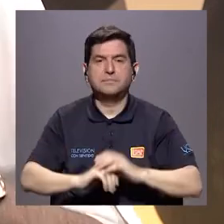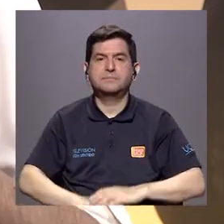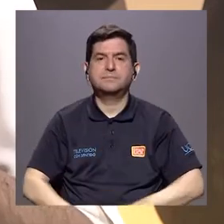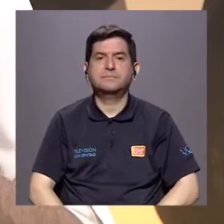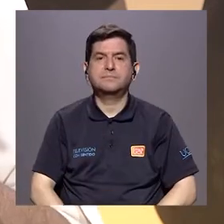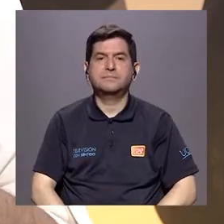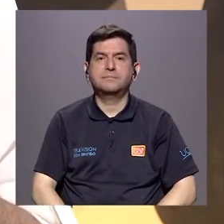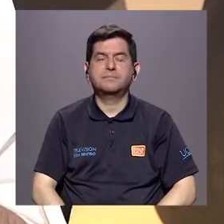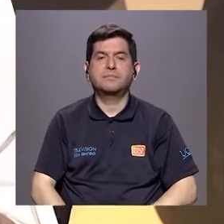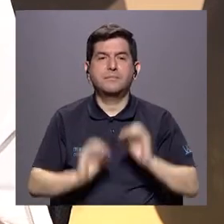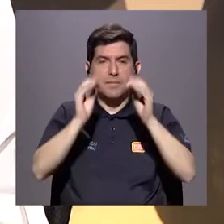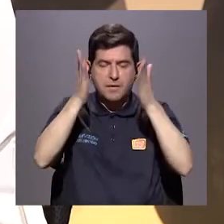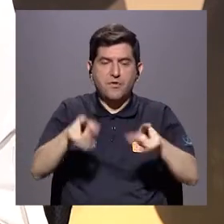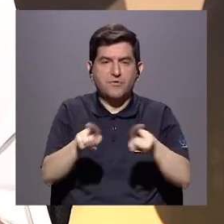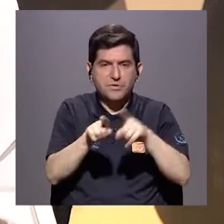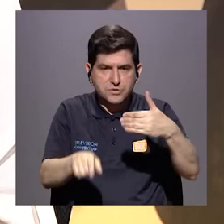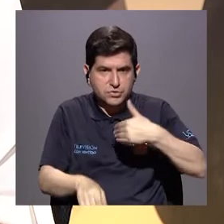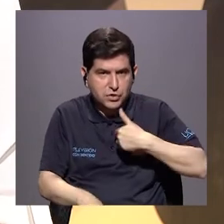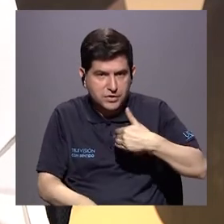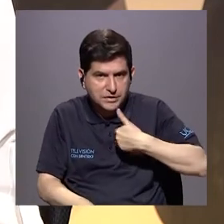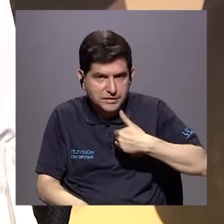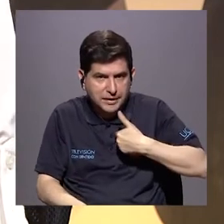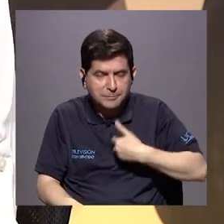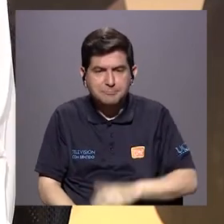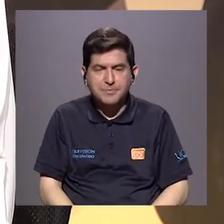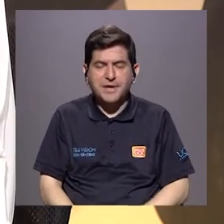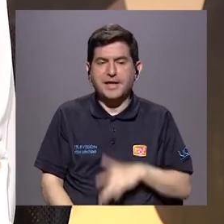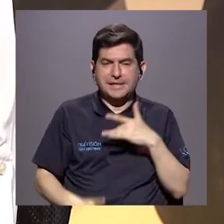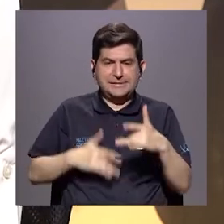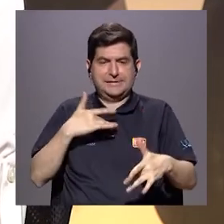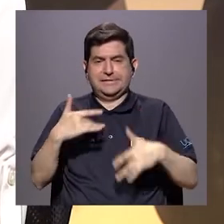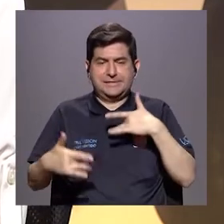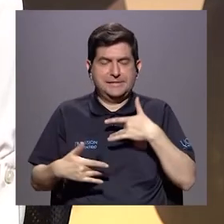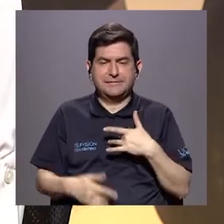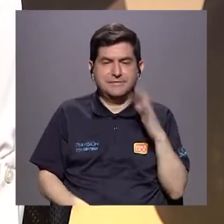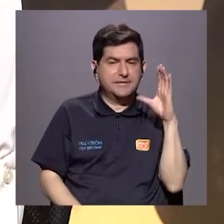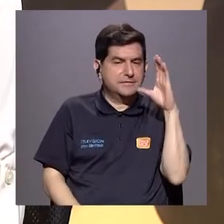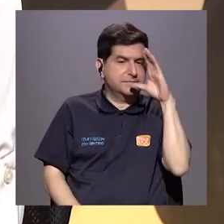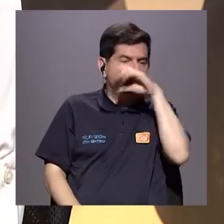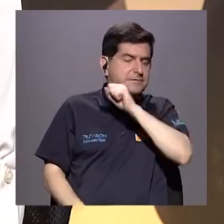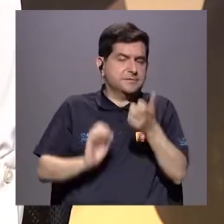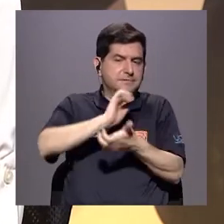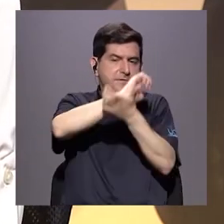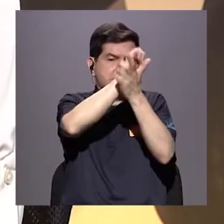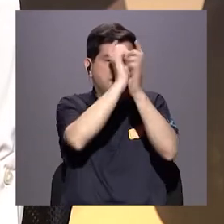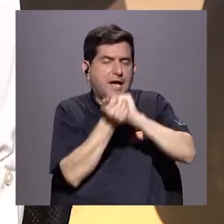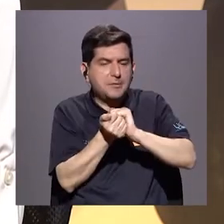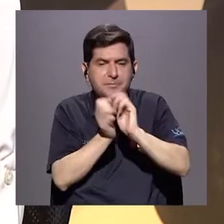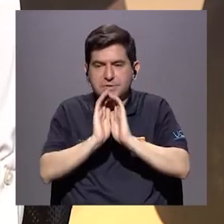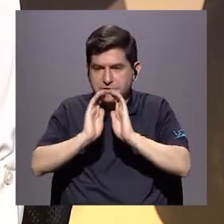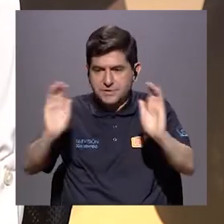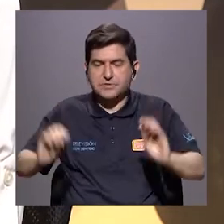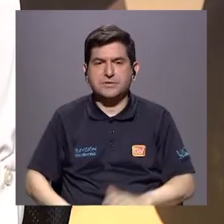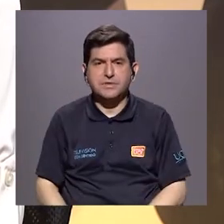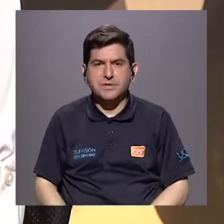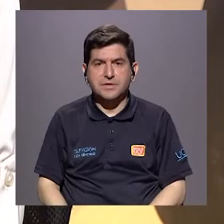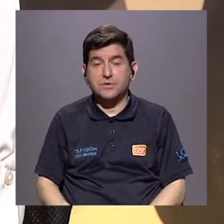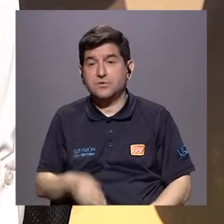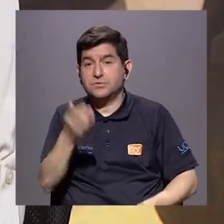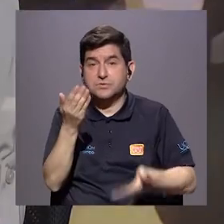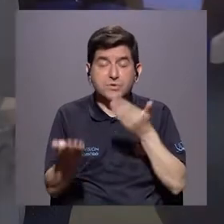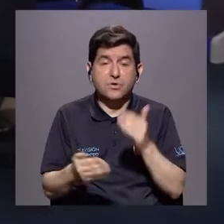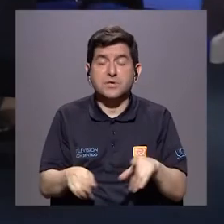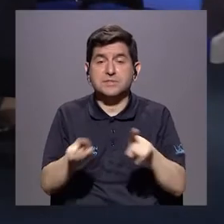El educador además debe tener sensibilidad para notar cambios en el niño, en Y más que muchos,